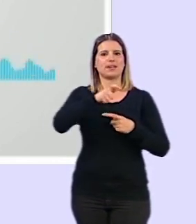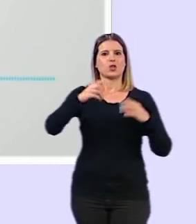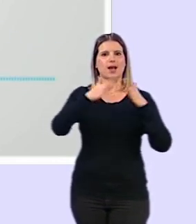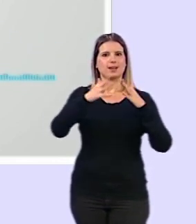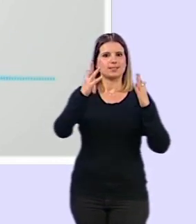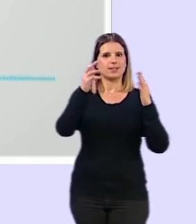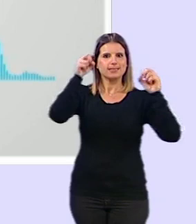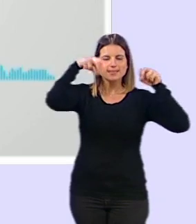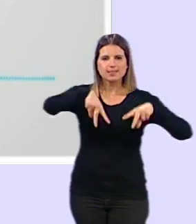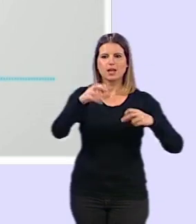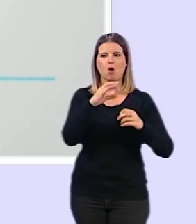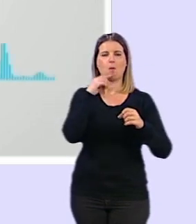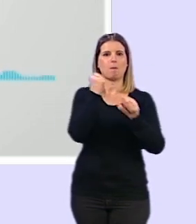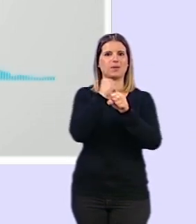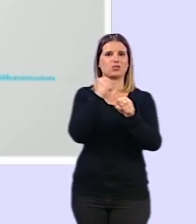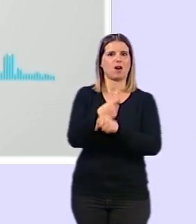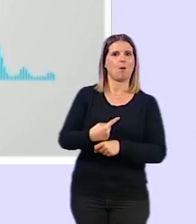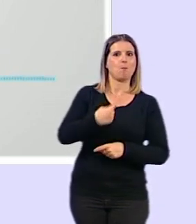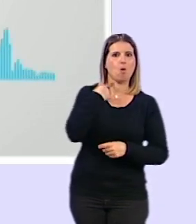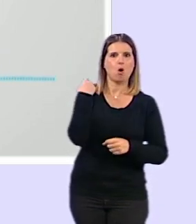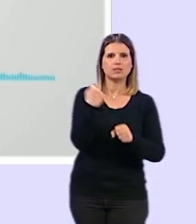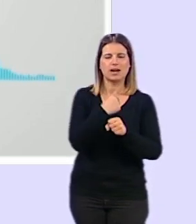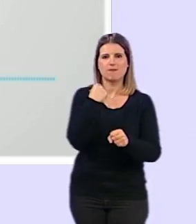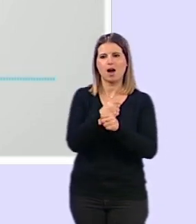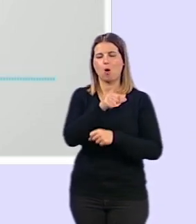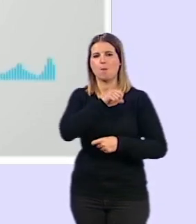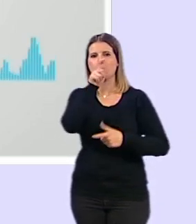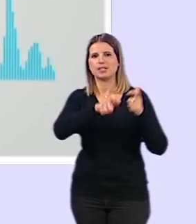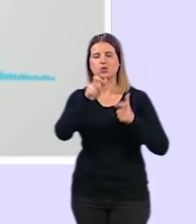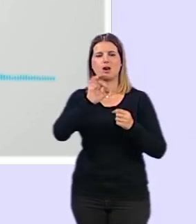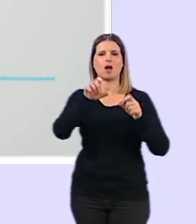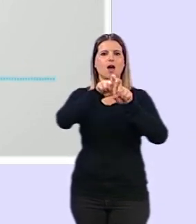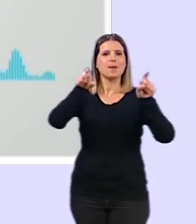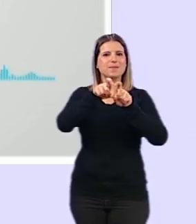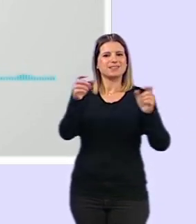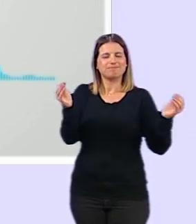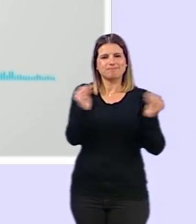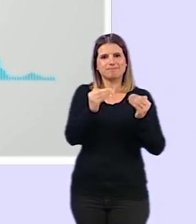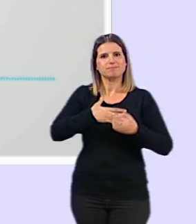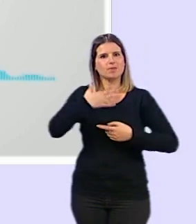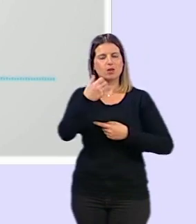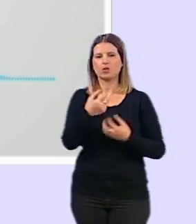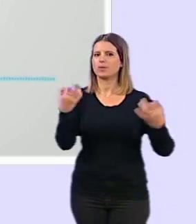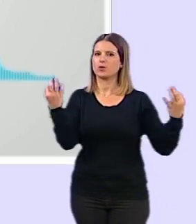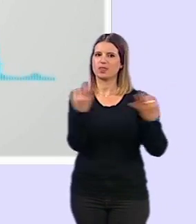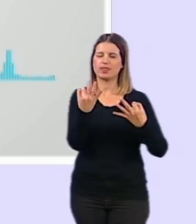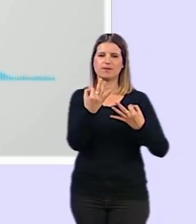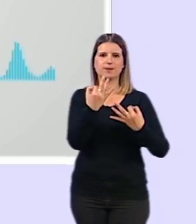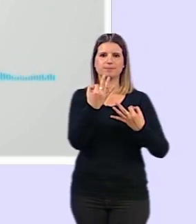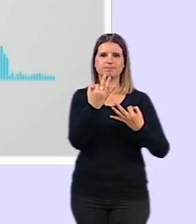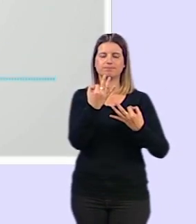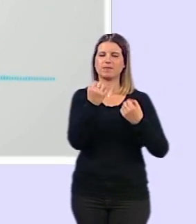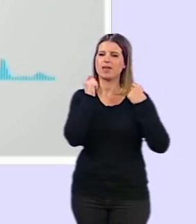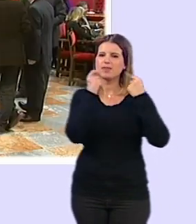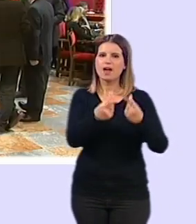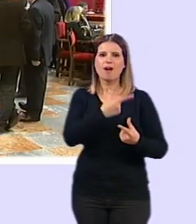va a perder su trabajo, de los autónomos, de los pequeños empresarios a los que el ayuntamiento tiene, de alguna manera, que